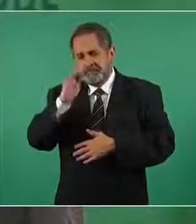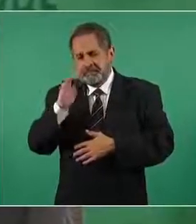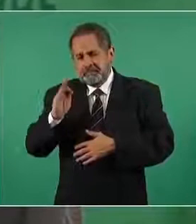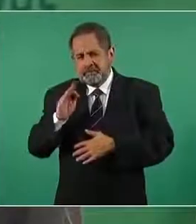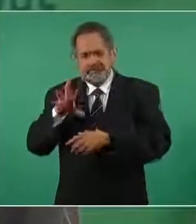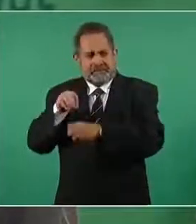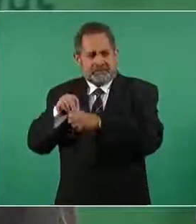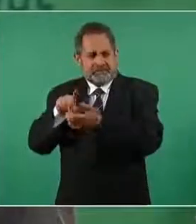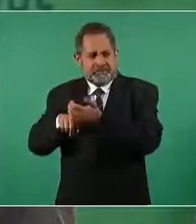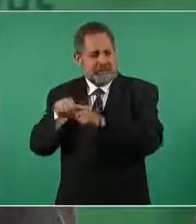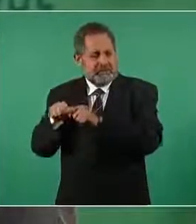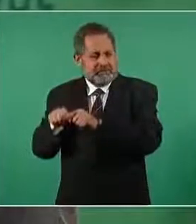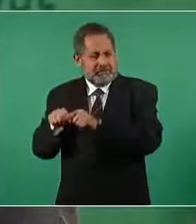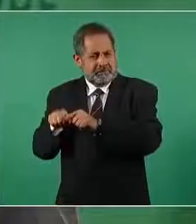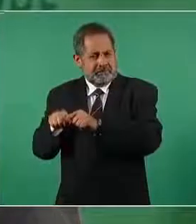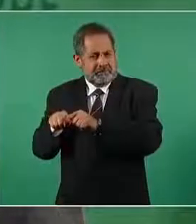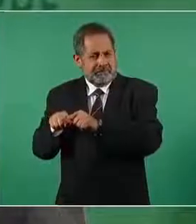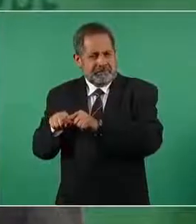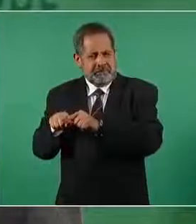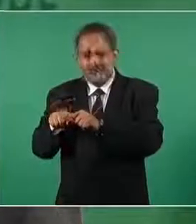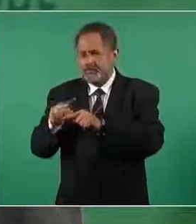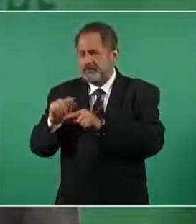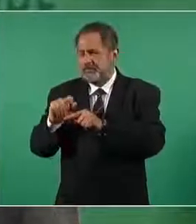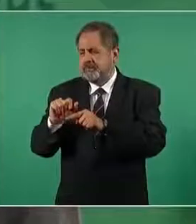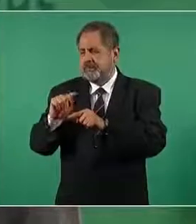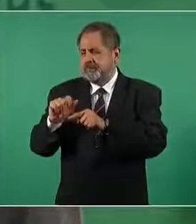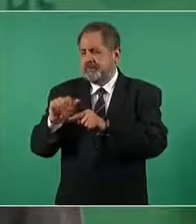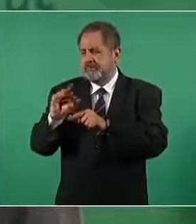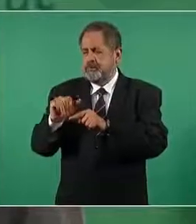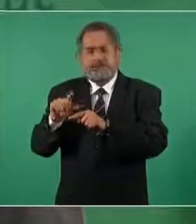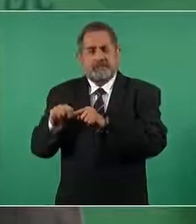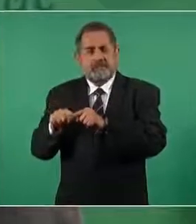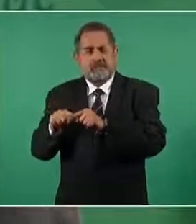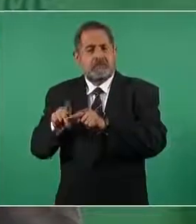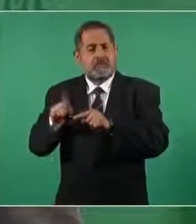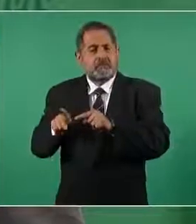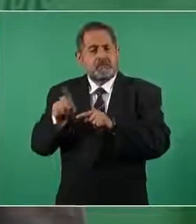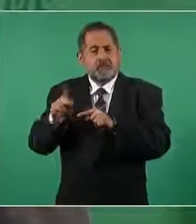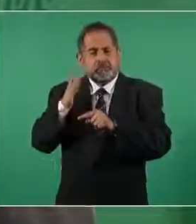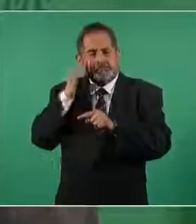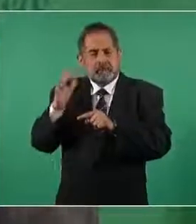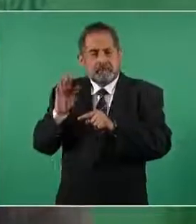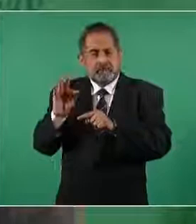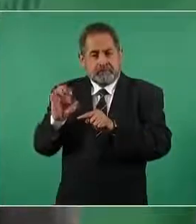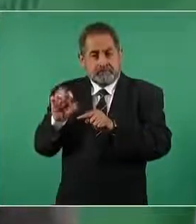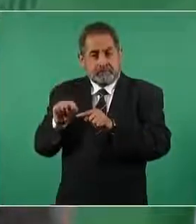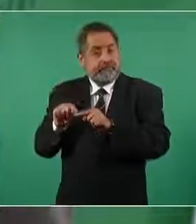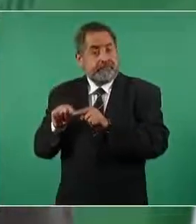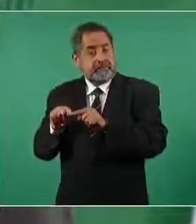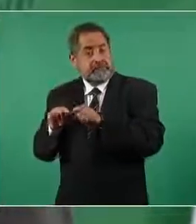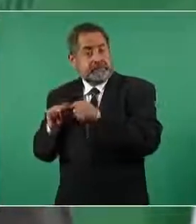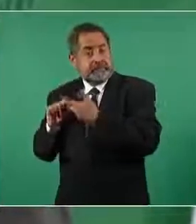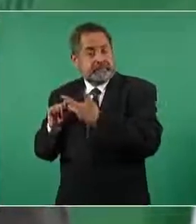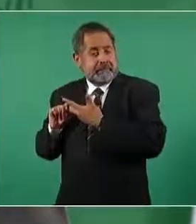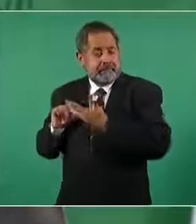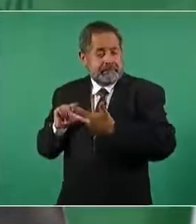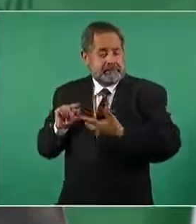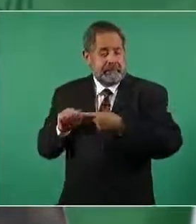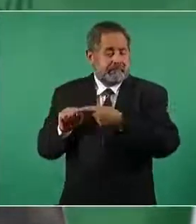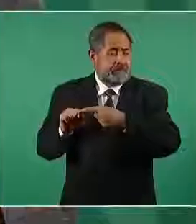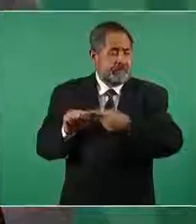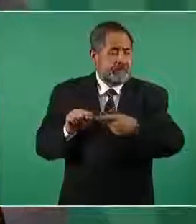Tatabasco en el pueblo de Santa Fe desde